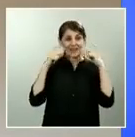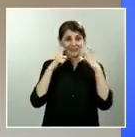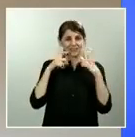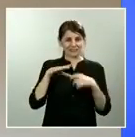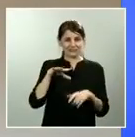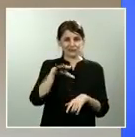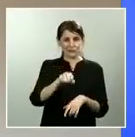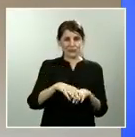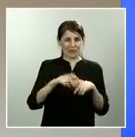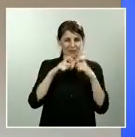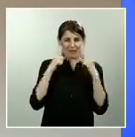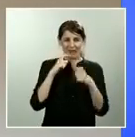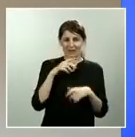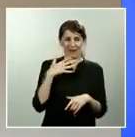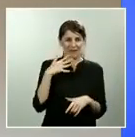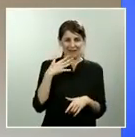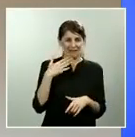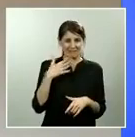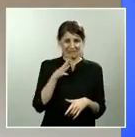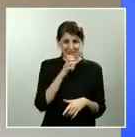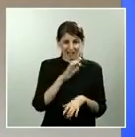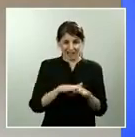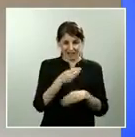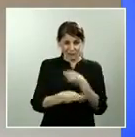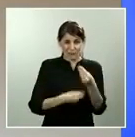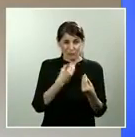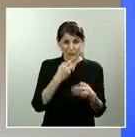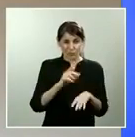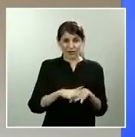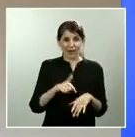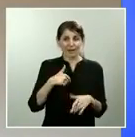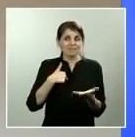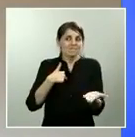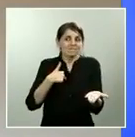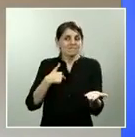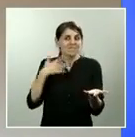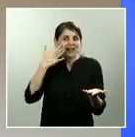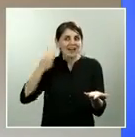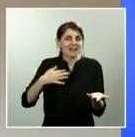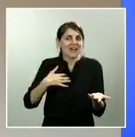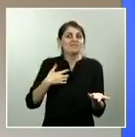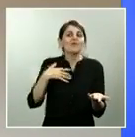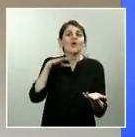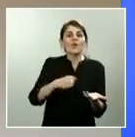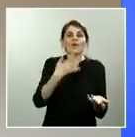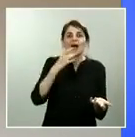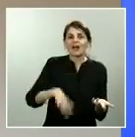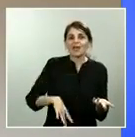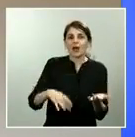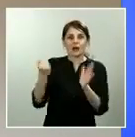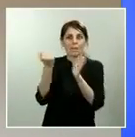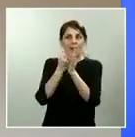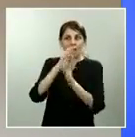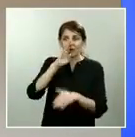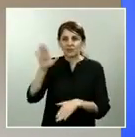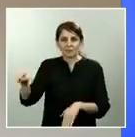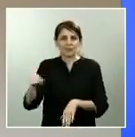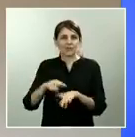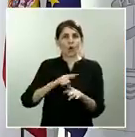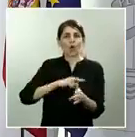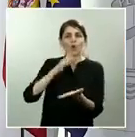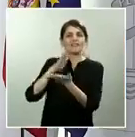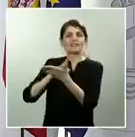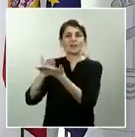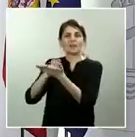por parte del gobierno. ¿A quién compraron ese material? ¿Directamente a la marca o a través de un intermediario? Y una segunda pregunta. La Junta Consultiva de